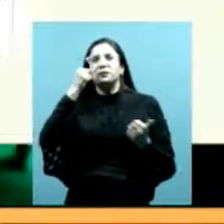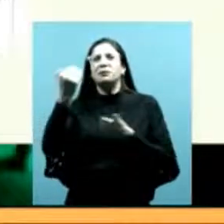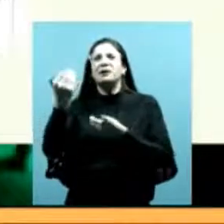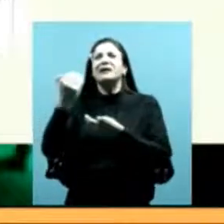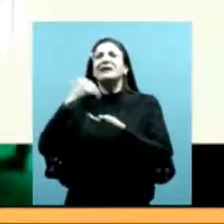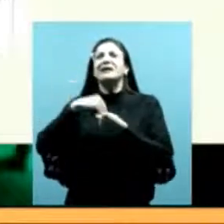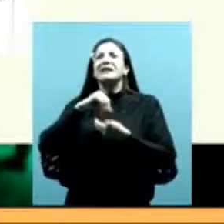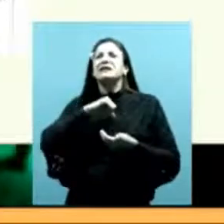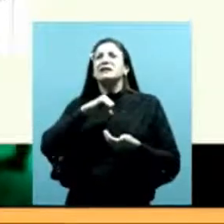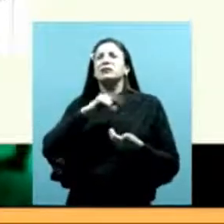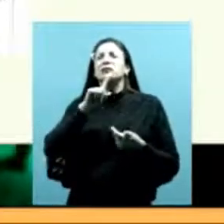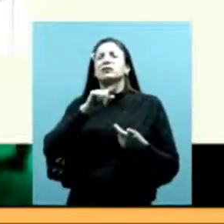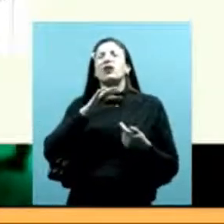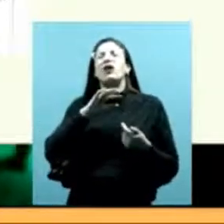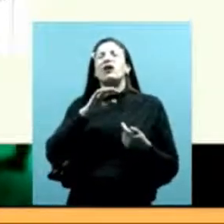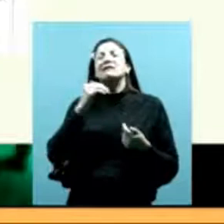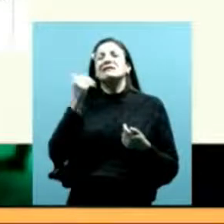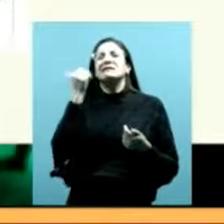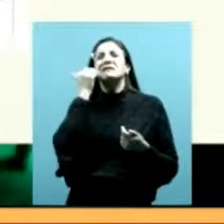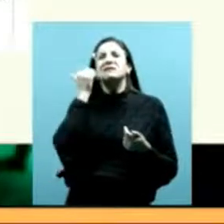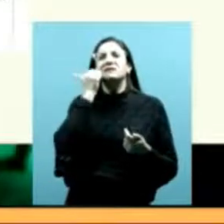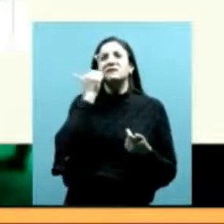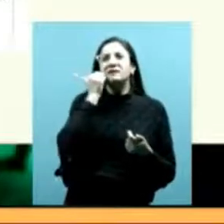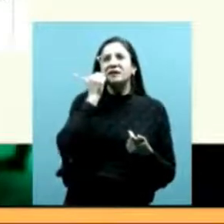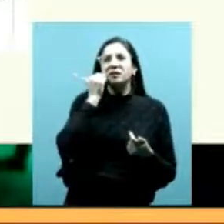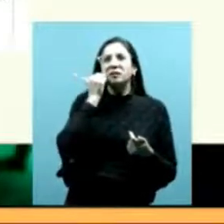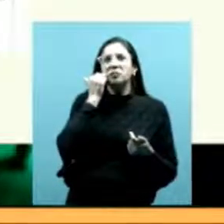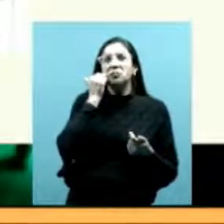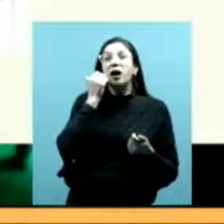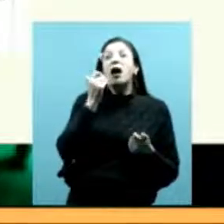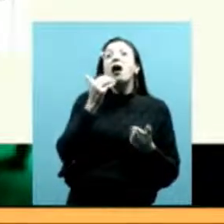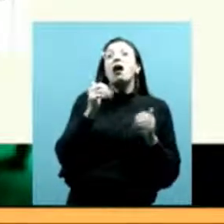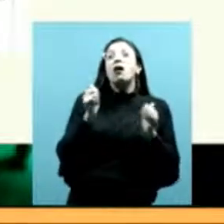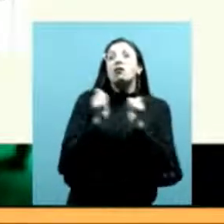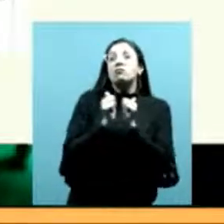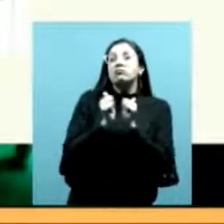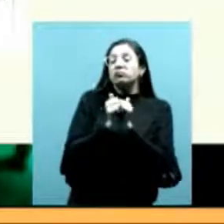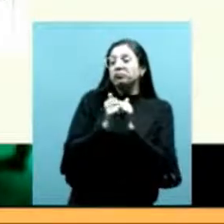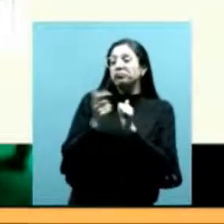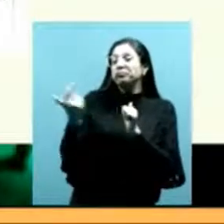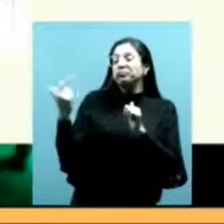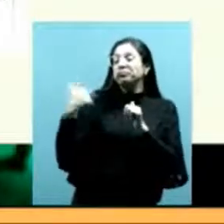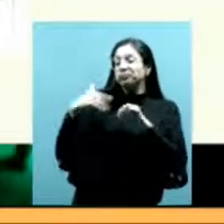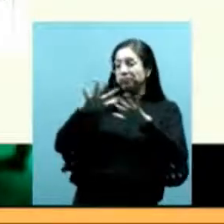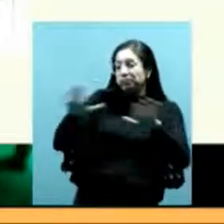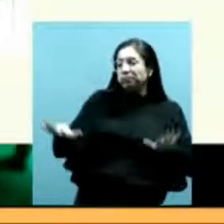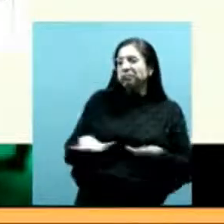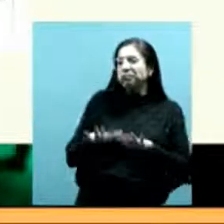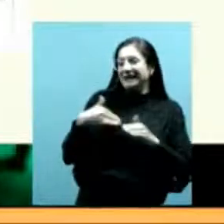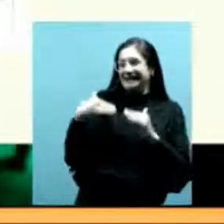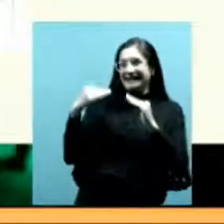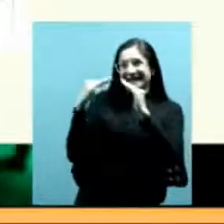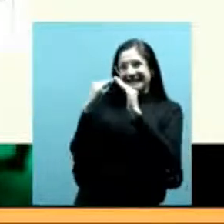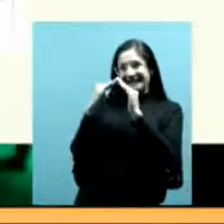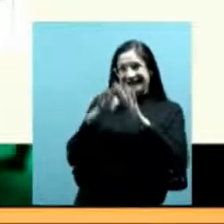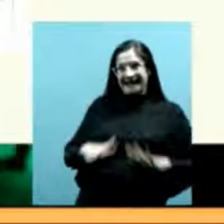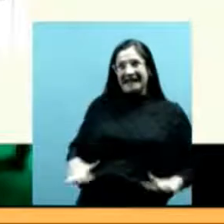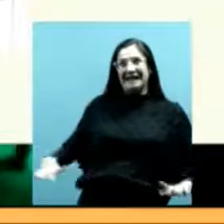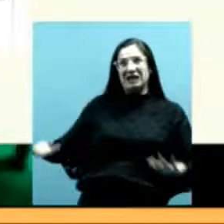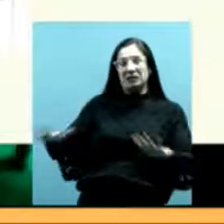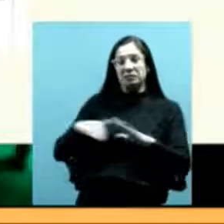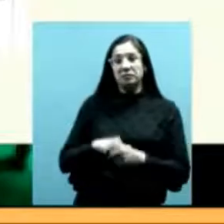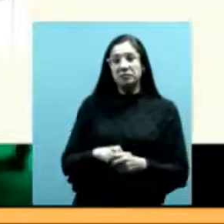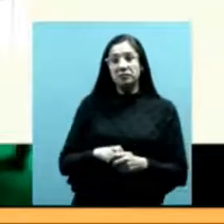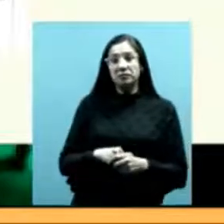entonces en varias cartas Juan de Dios pechinian hace mención que él participó